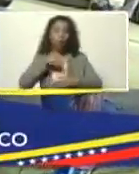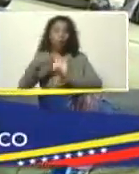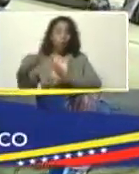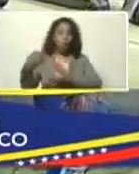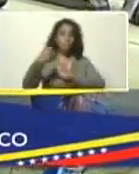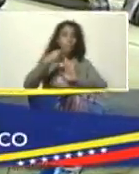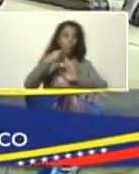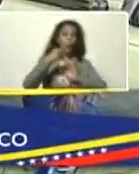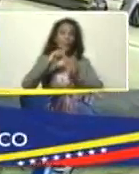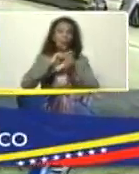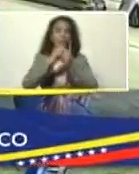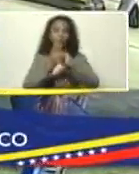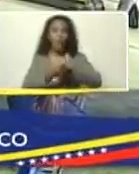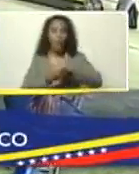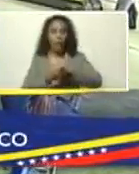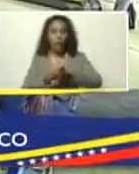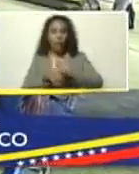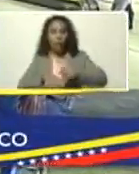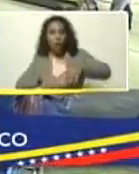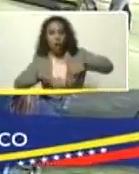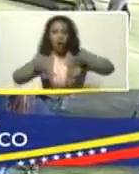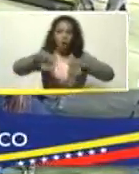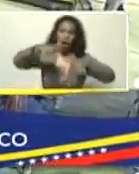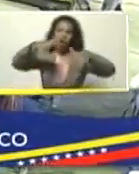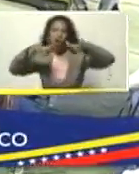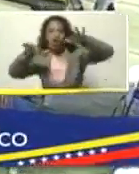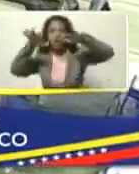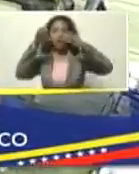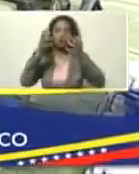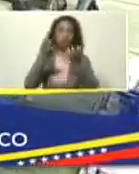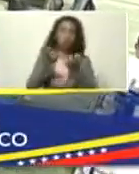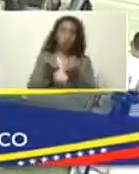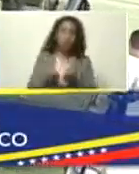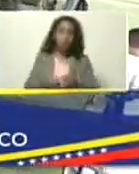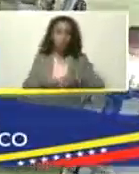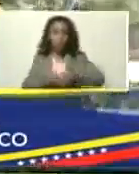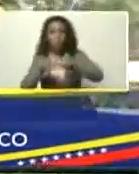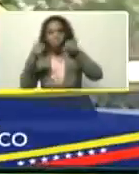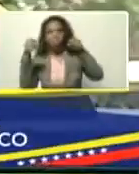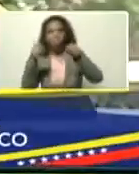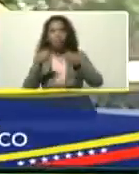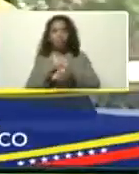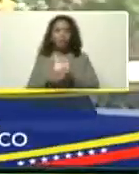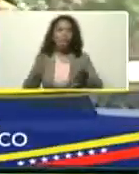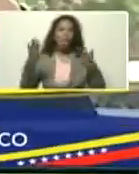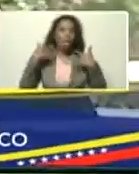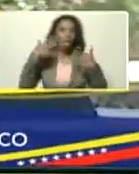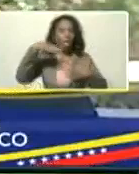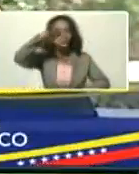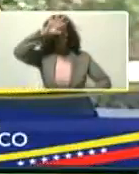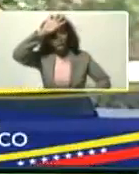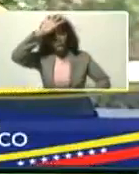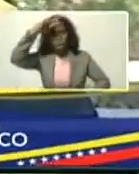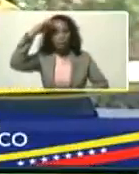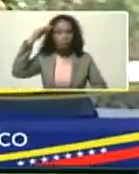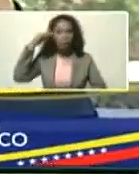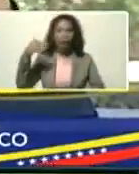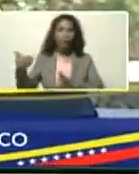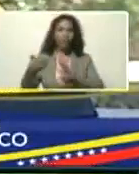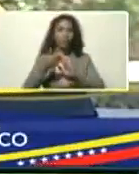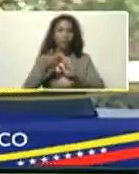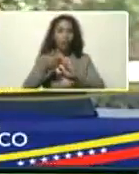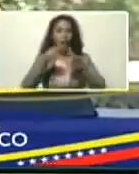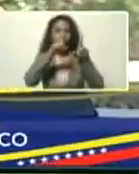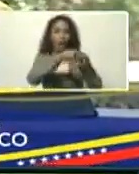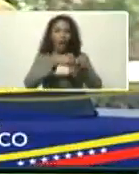convertida, en inundaciones, sequía, destrucción, calor, afectaciones, de la